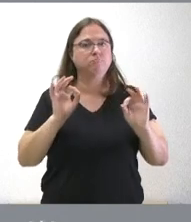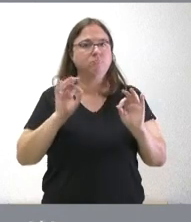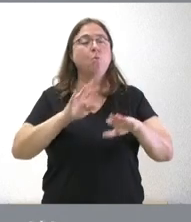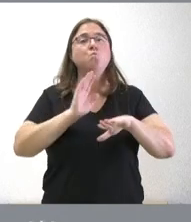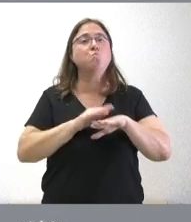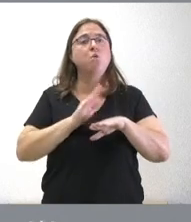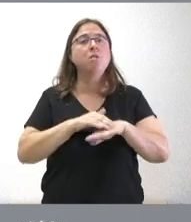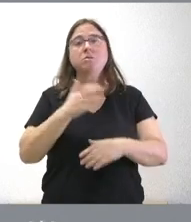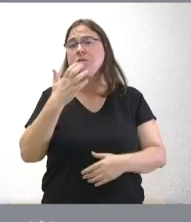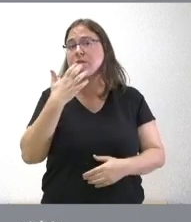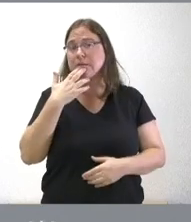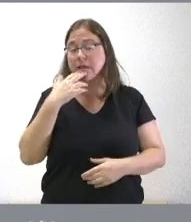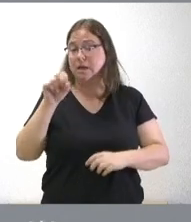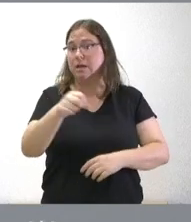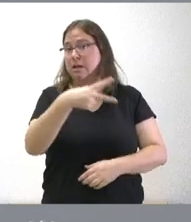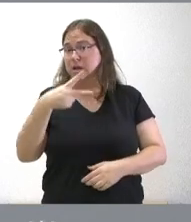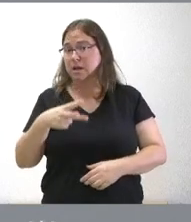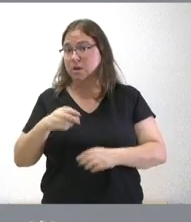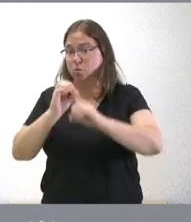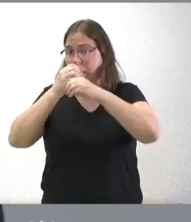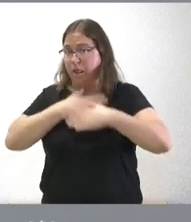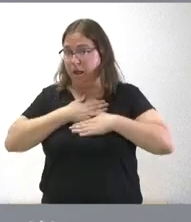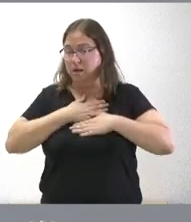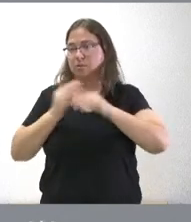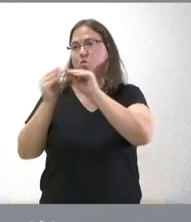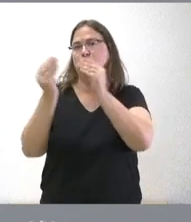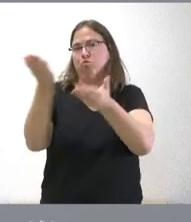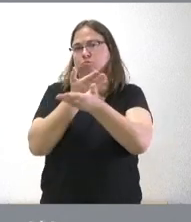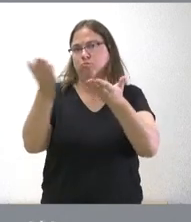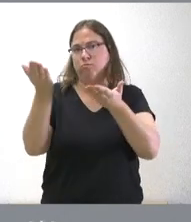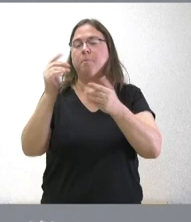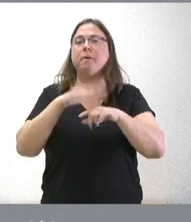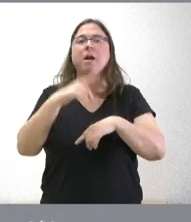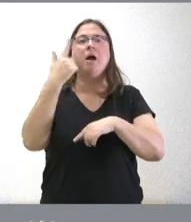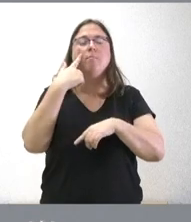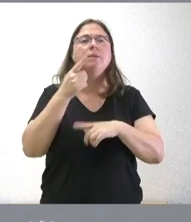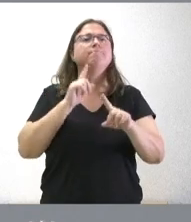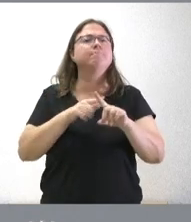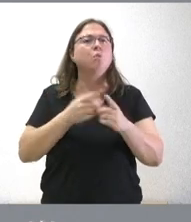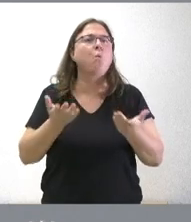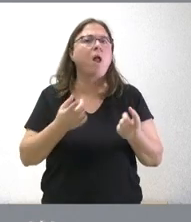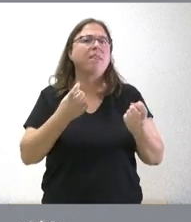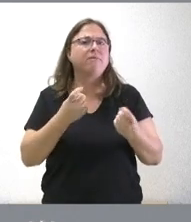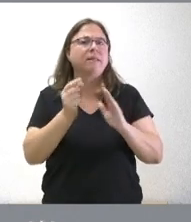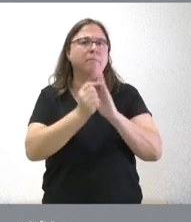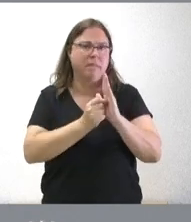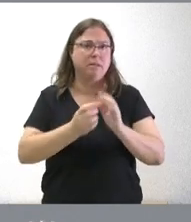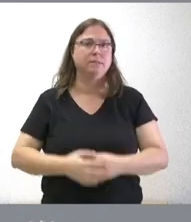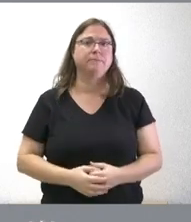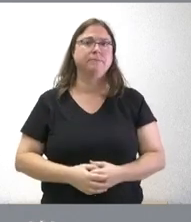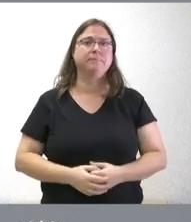por tanto cuando tengamos esos análisis pues lo pondremos en común entre todas las Administraciones para ver cuáles son las decisiones más oportunas a tomar en ese momento